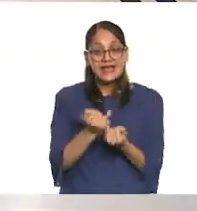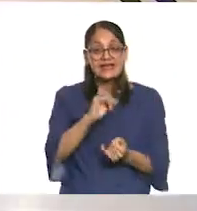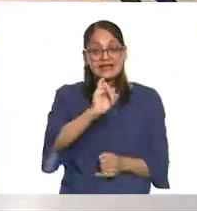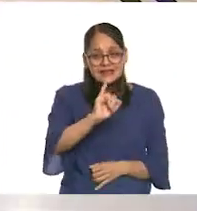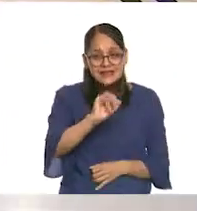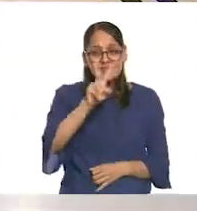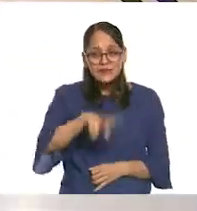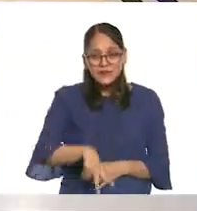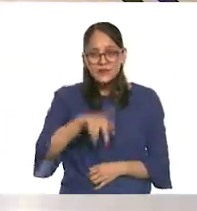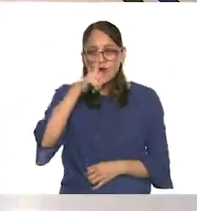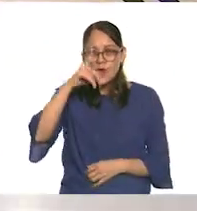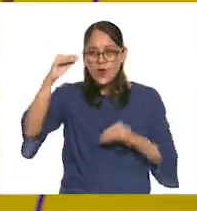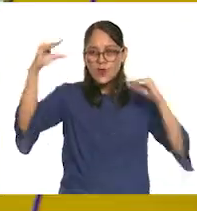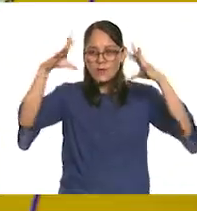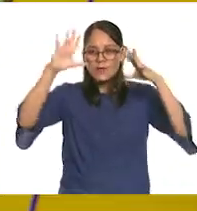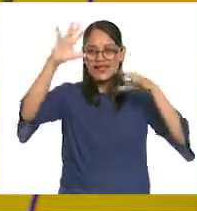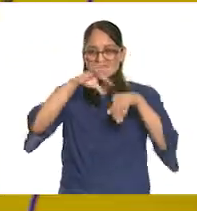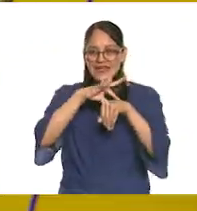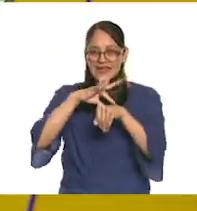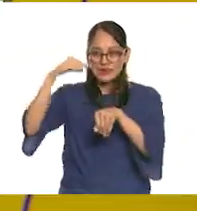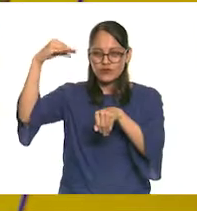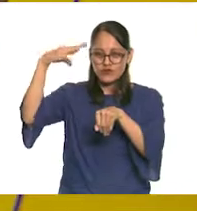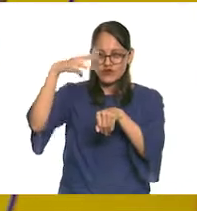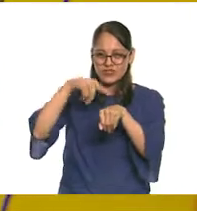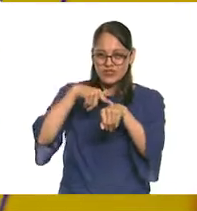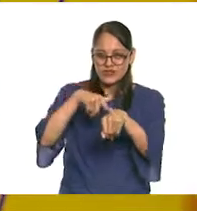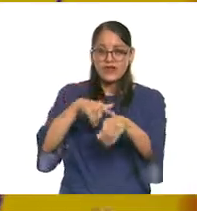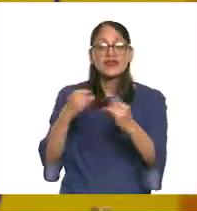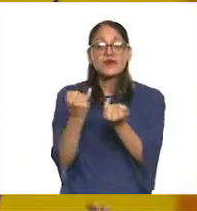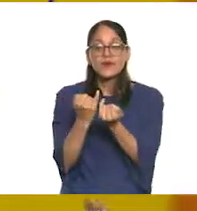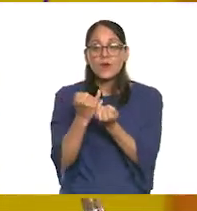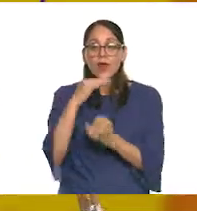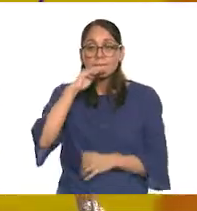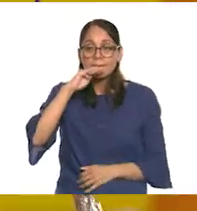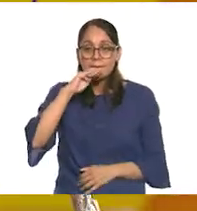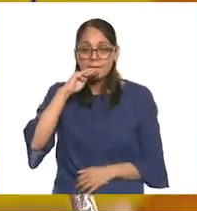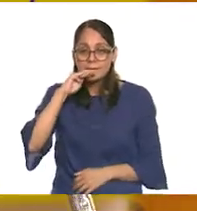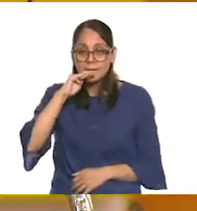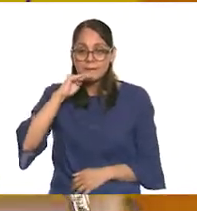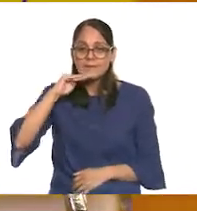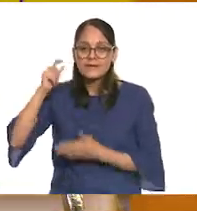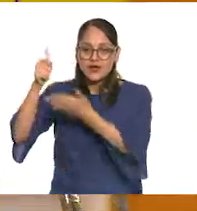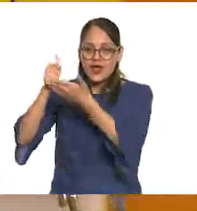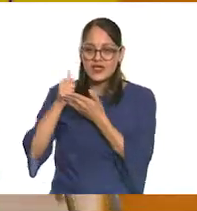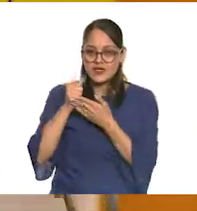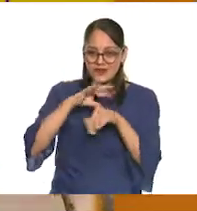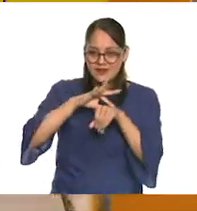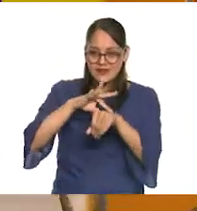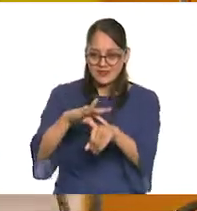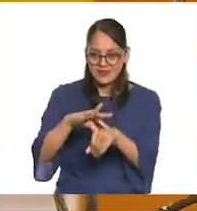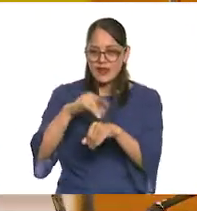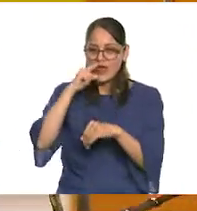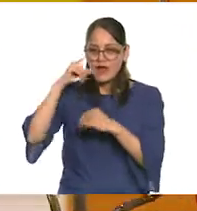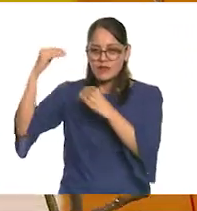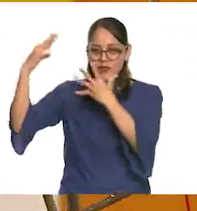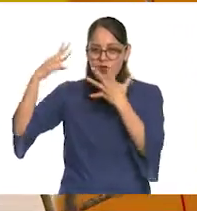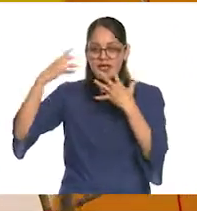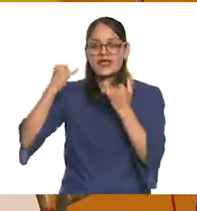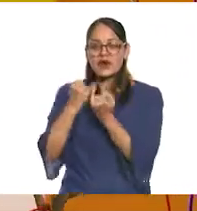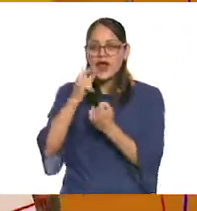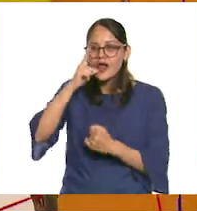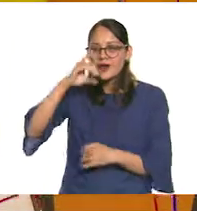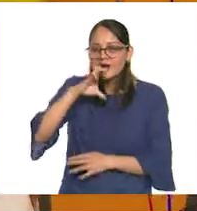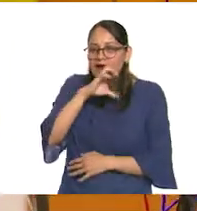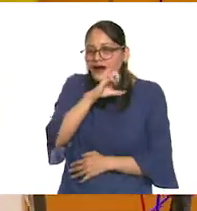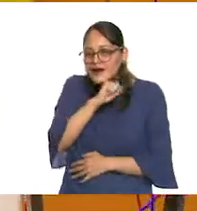que nos guía en el camino. Como las mamás que siempre nos guían, nos alumbran y como la luz que nos dan calor con sus